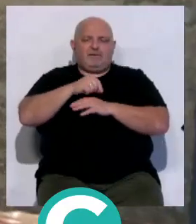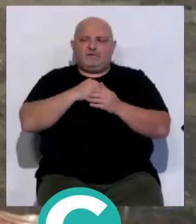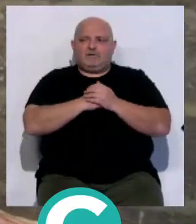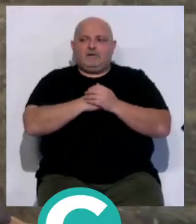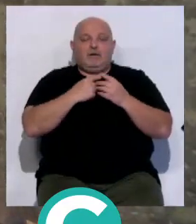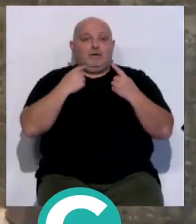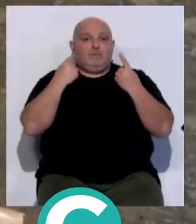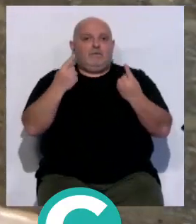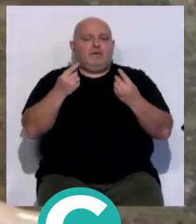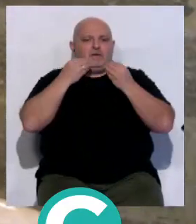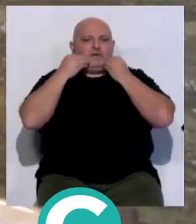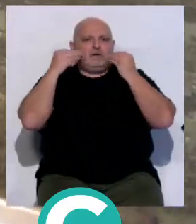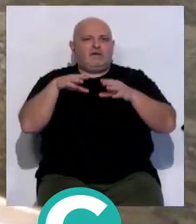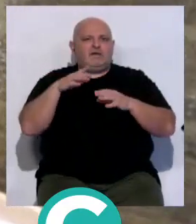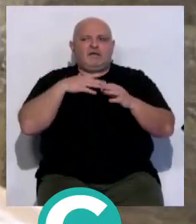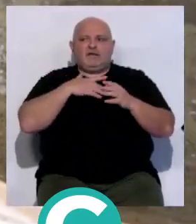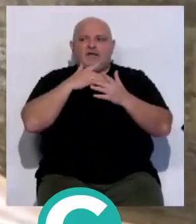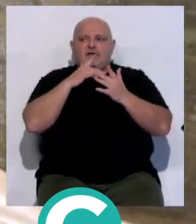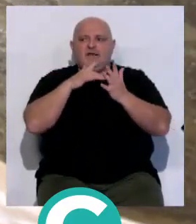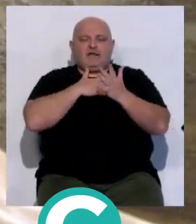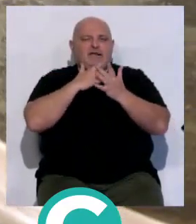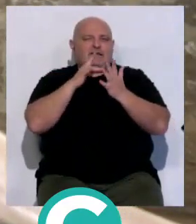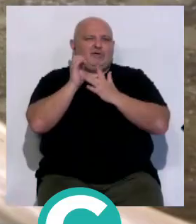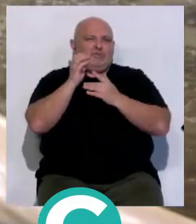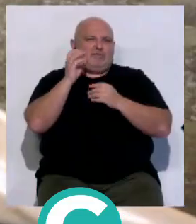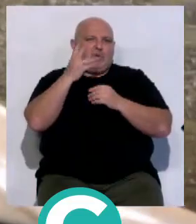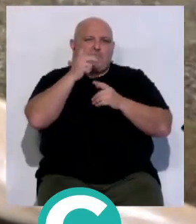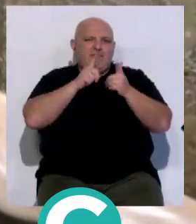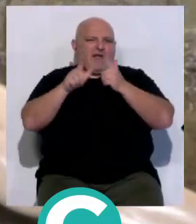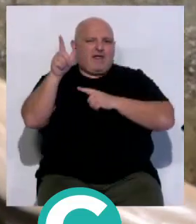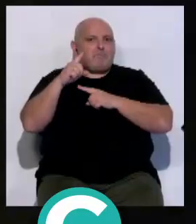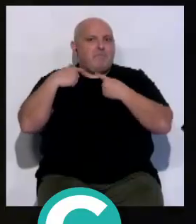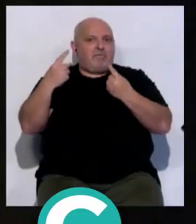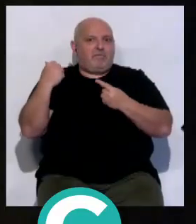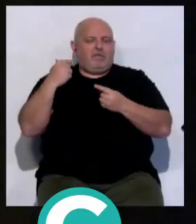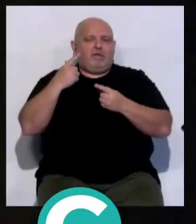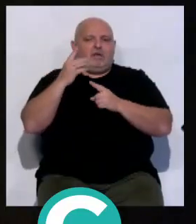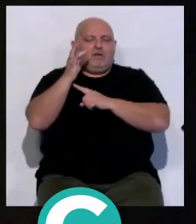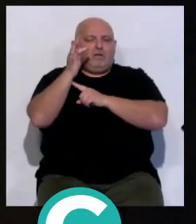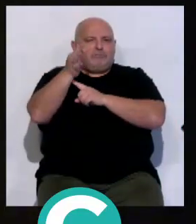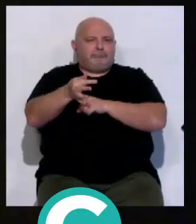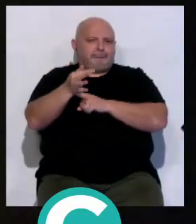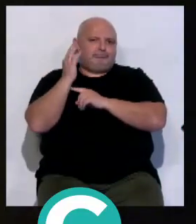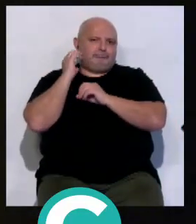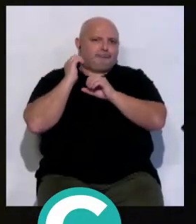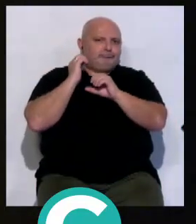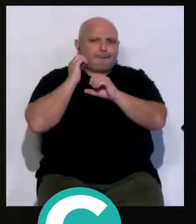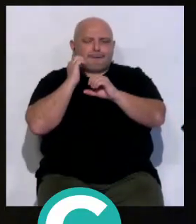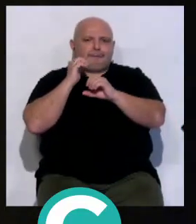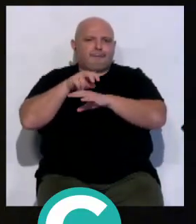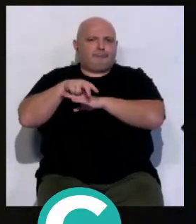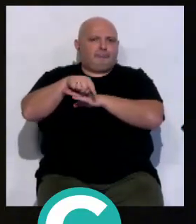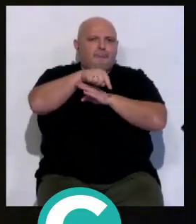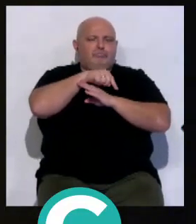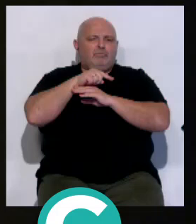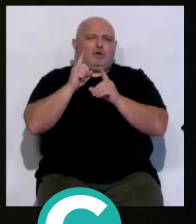Por primera vez en su historia, la imagen del Santísimo Cristo del Buen Viaje salía a la calle para presidir un Vía Crucis. Los devotos de la Divina